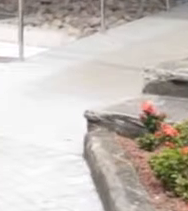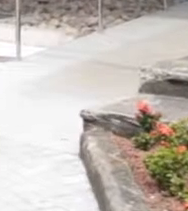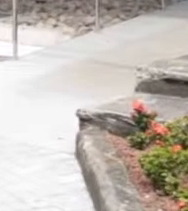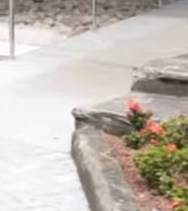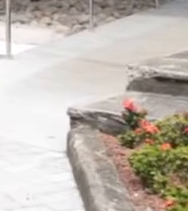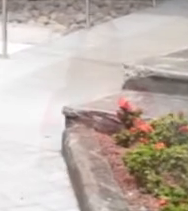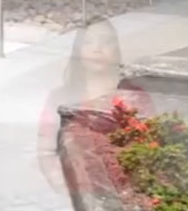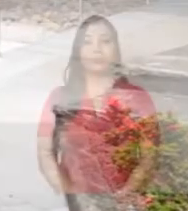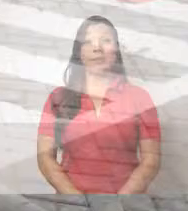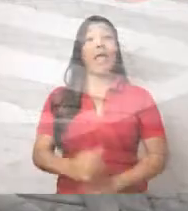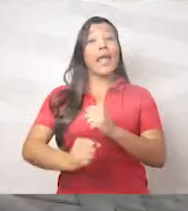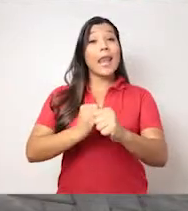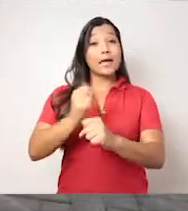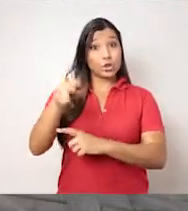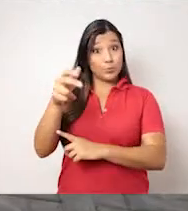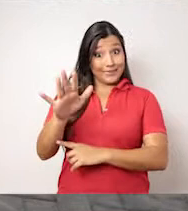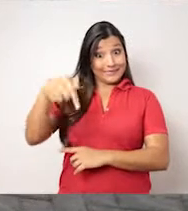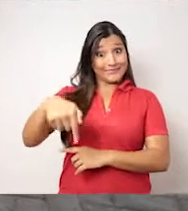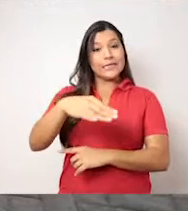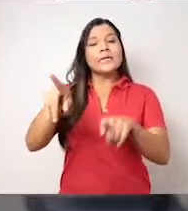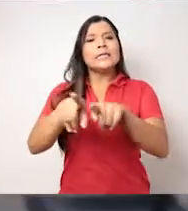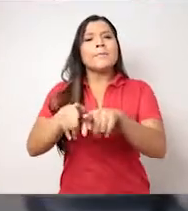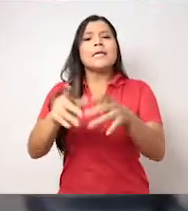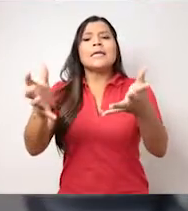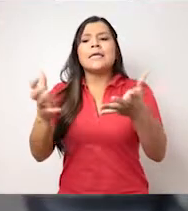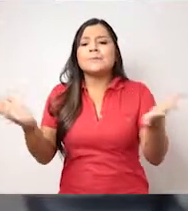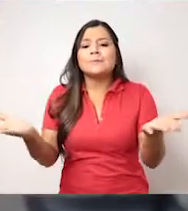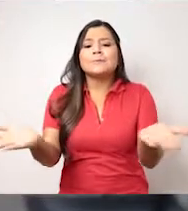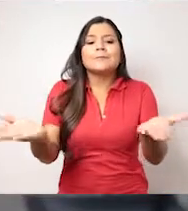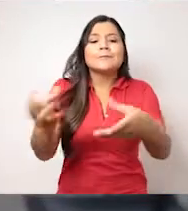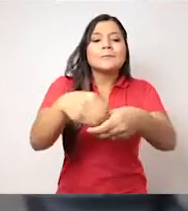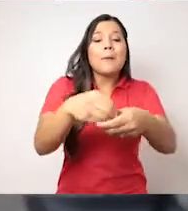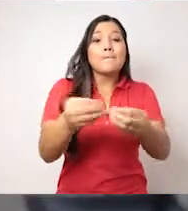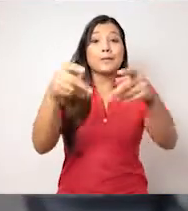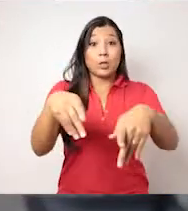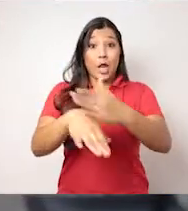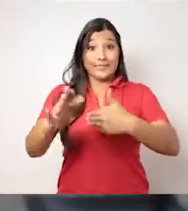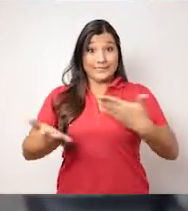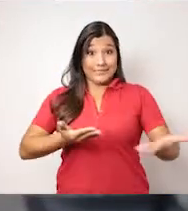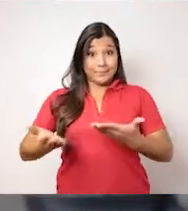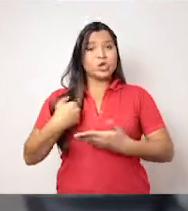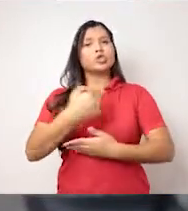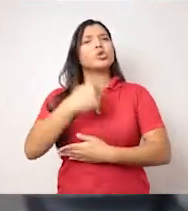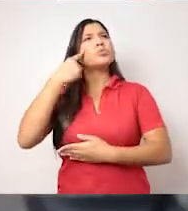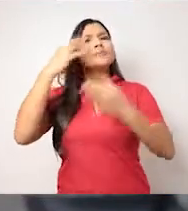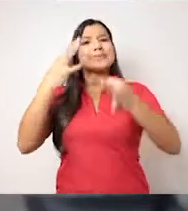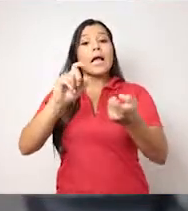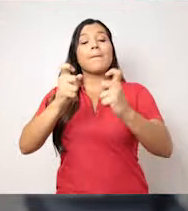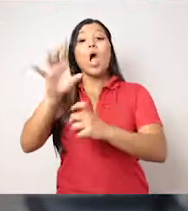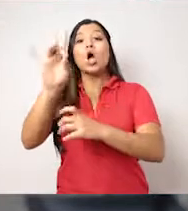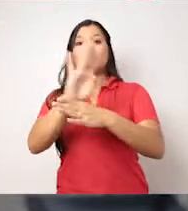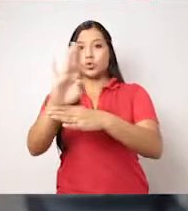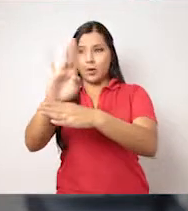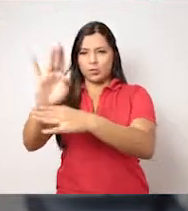¿Qué es En el 2015, y motivados por nuestro deseo de incluir a cada vez más personas en nuestros servicios, decidimos modificar